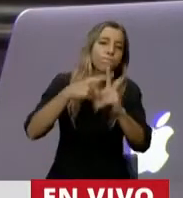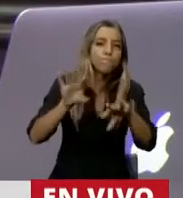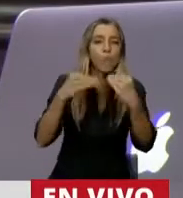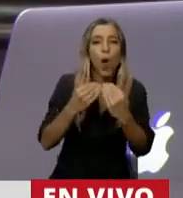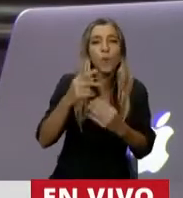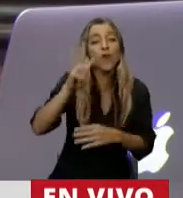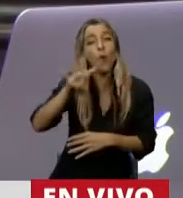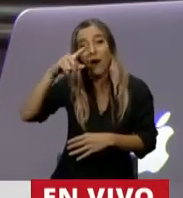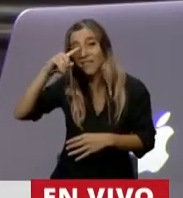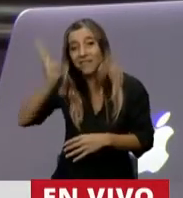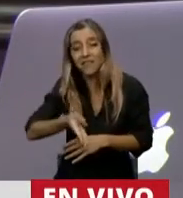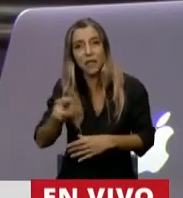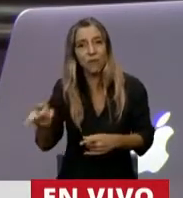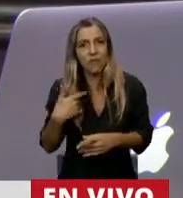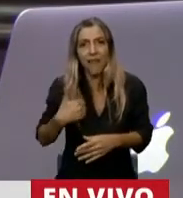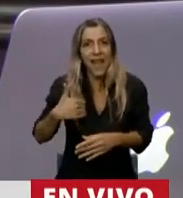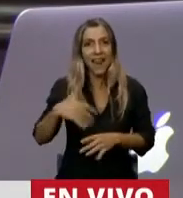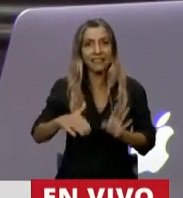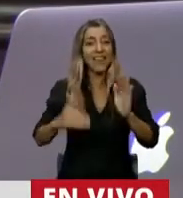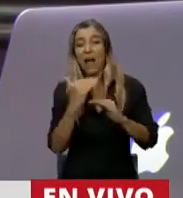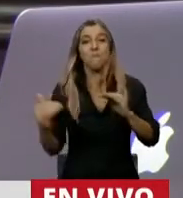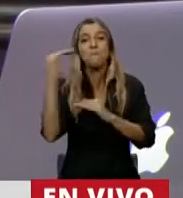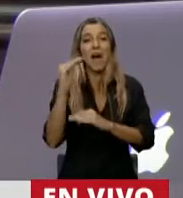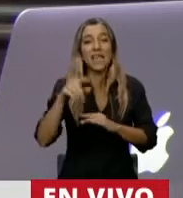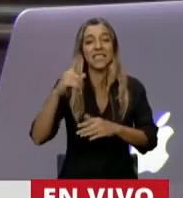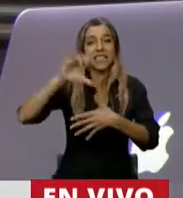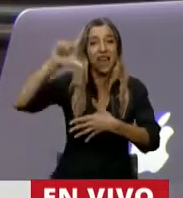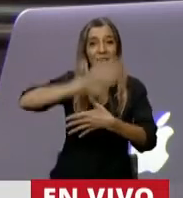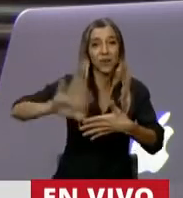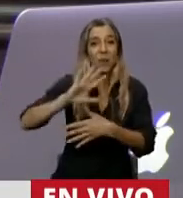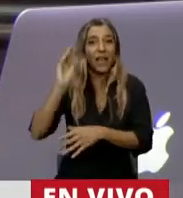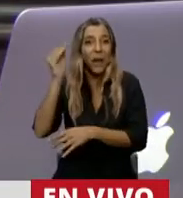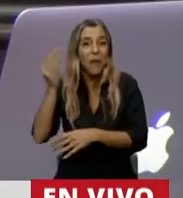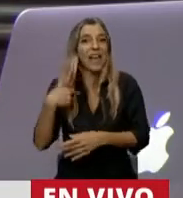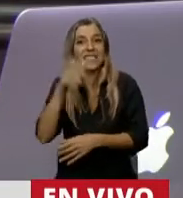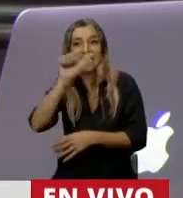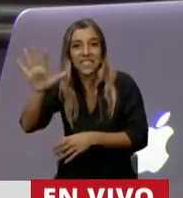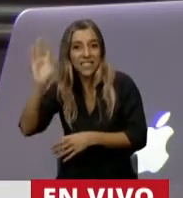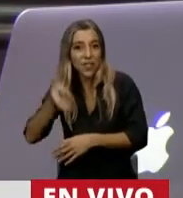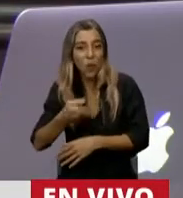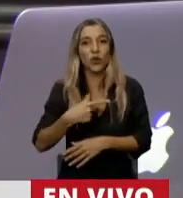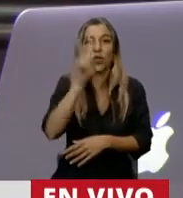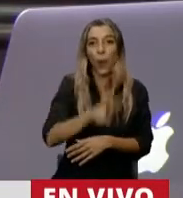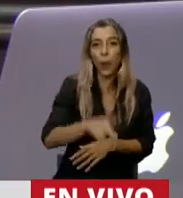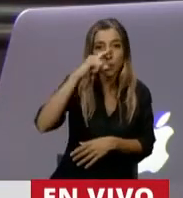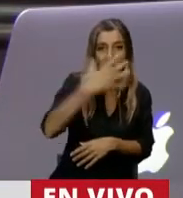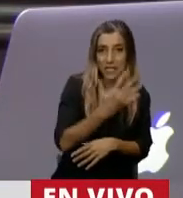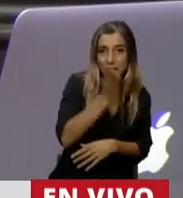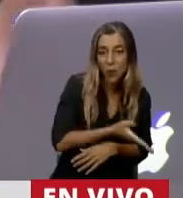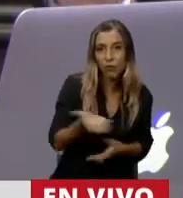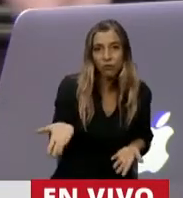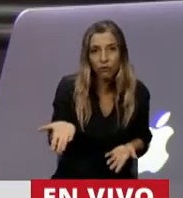Argentina, como dije, tiene la más alta de Latinoamérica, 106. Brasil, 65%. Venezuela, 75%.